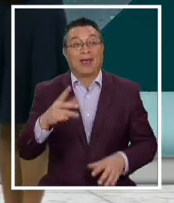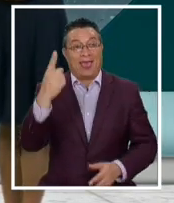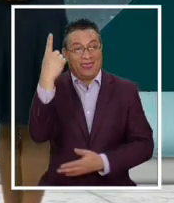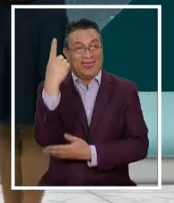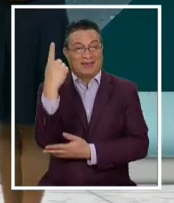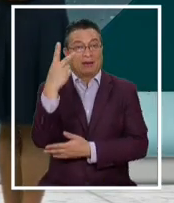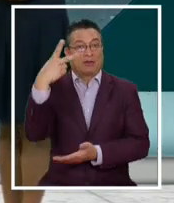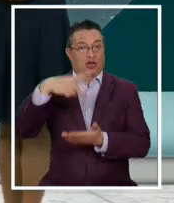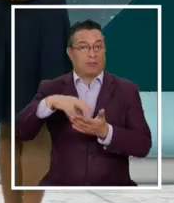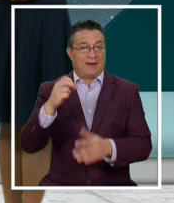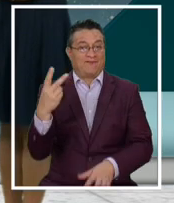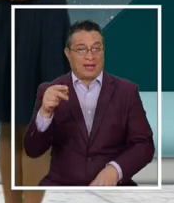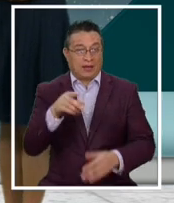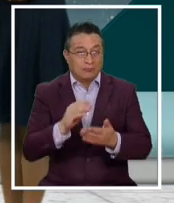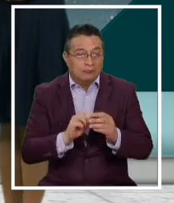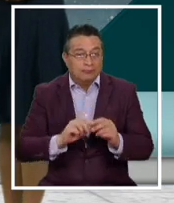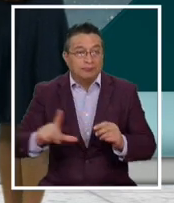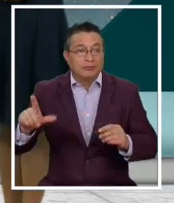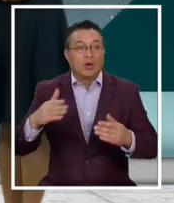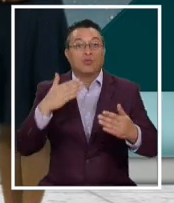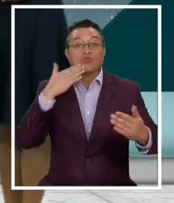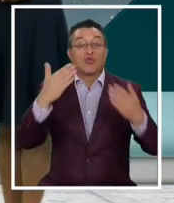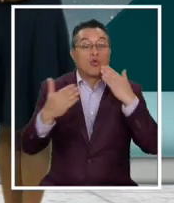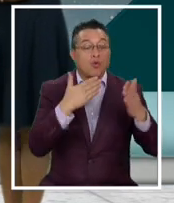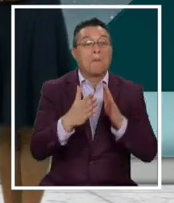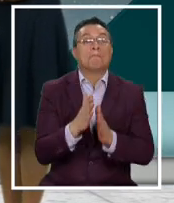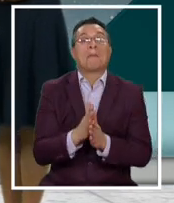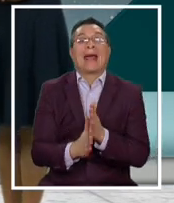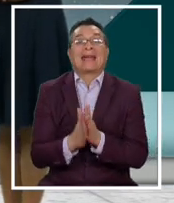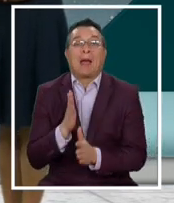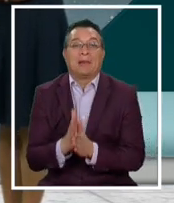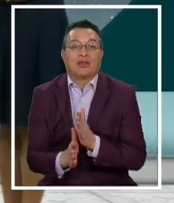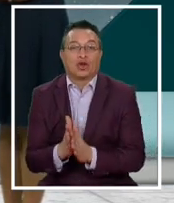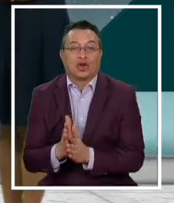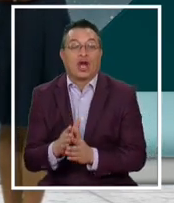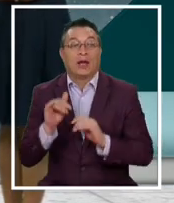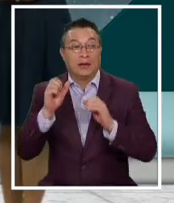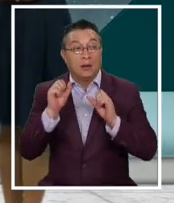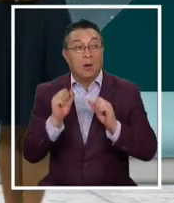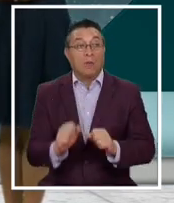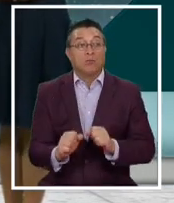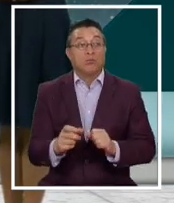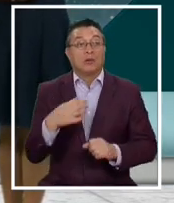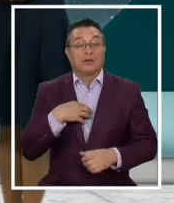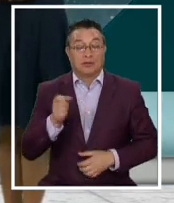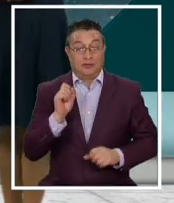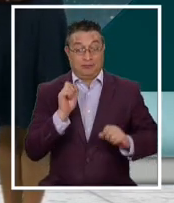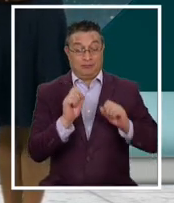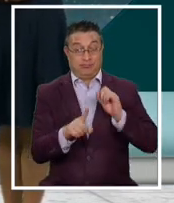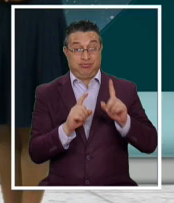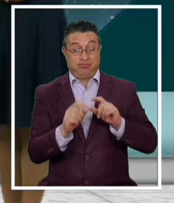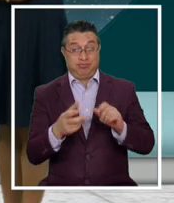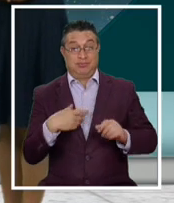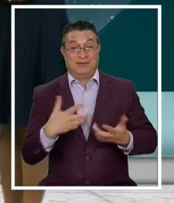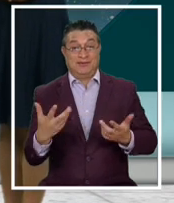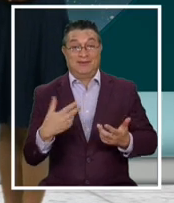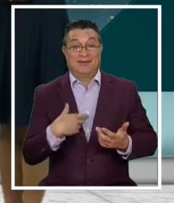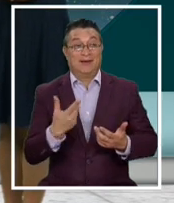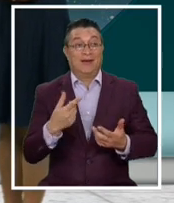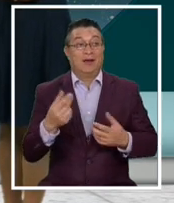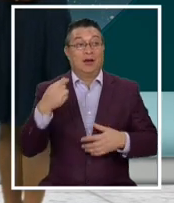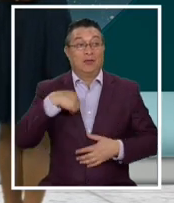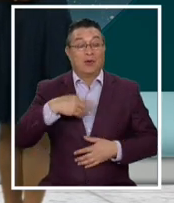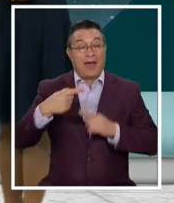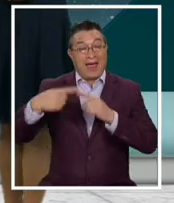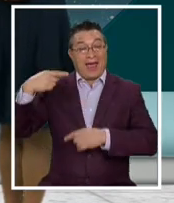diciembre de 2020, y se sabe que se propaga con mayor rapidez, y es capaz de evadir los anticuerpos neutralizantes de una